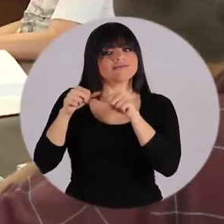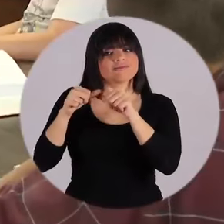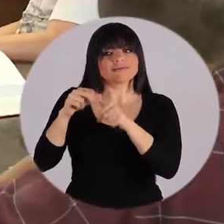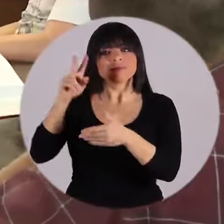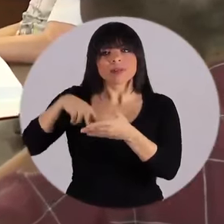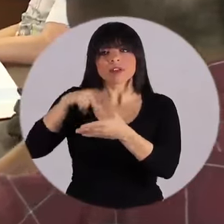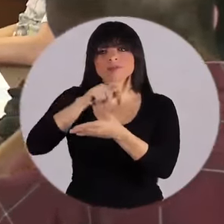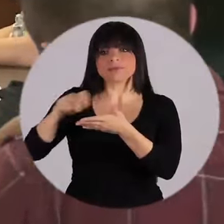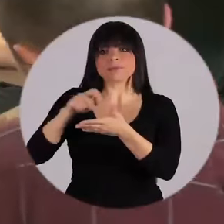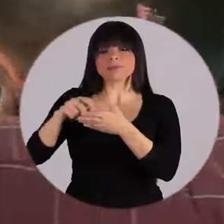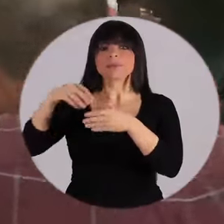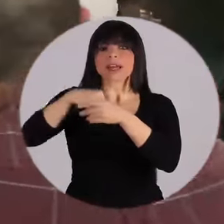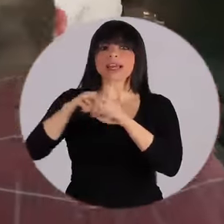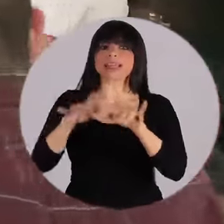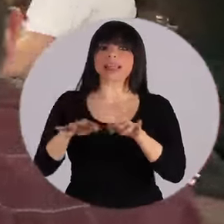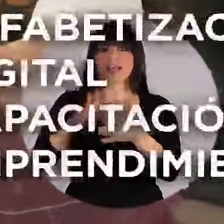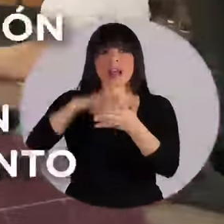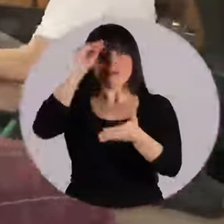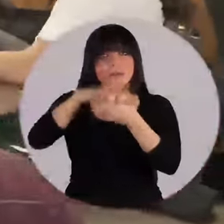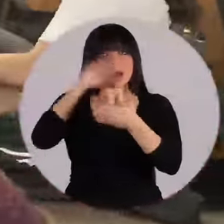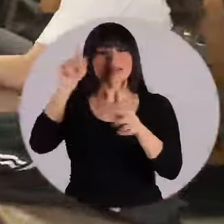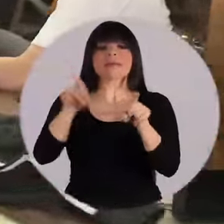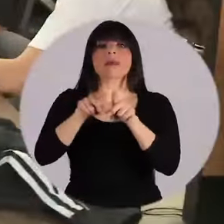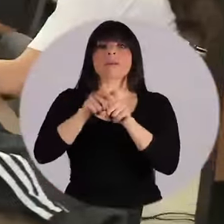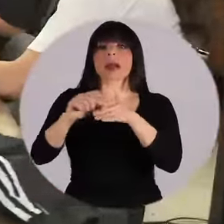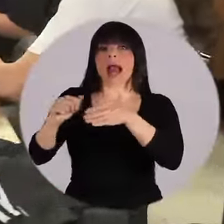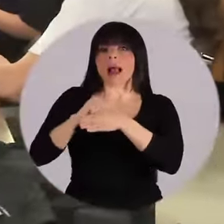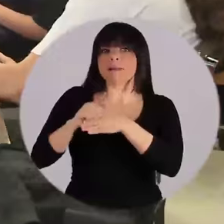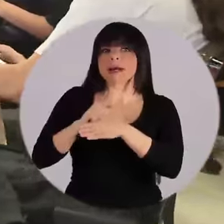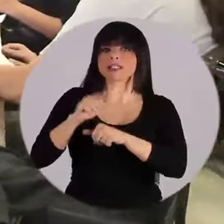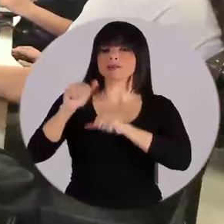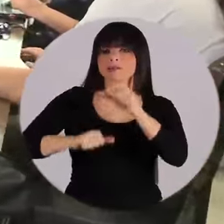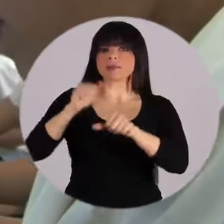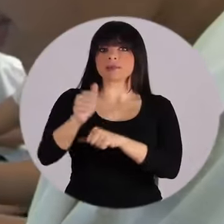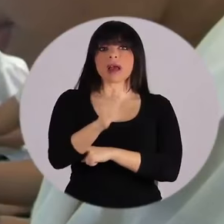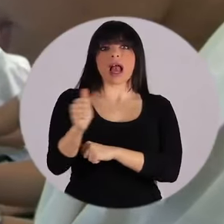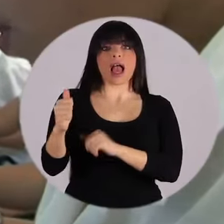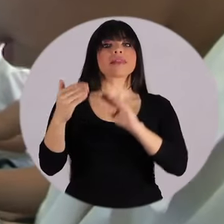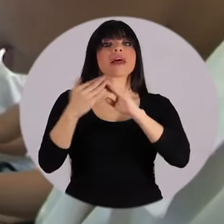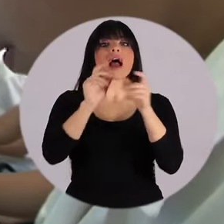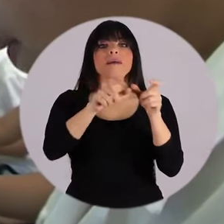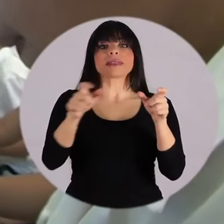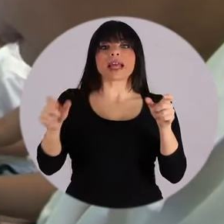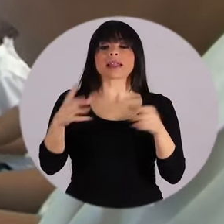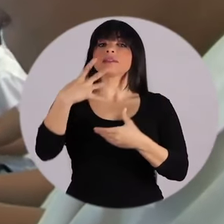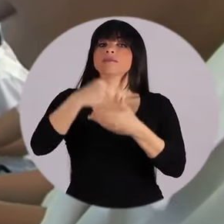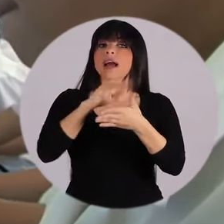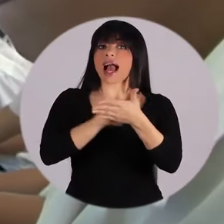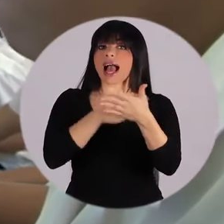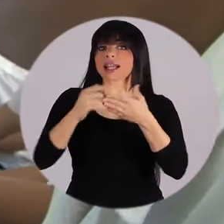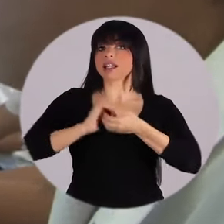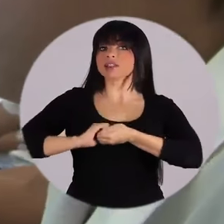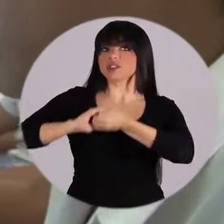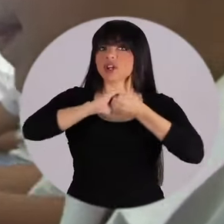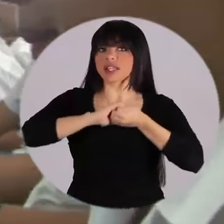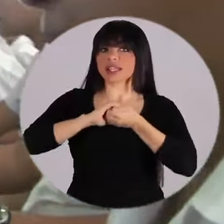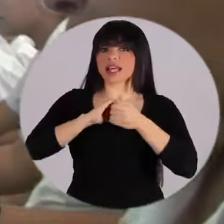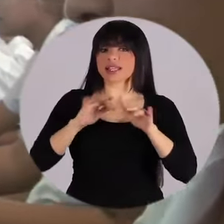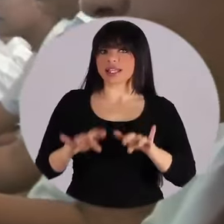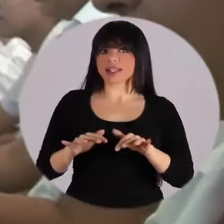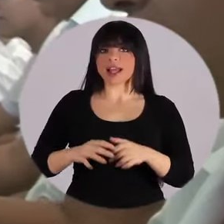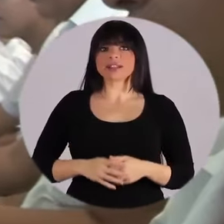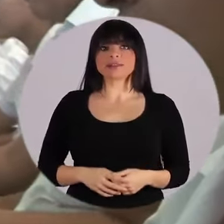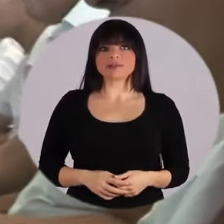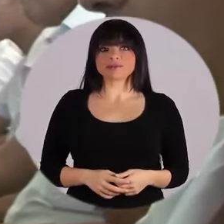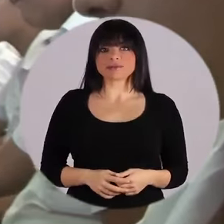servicios, velar por una constante alfabetización digital, capacitación y emprendimiento de los habitantes, es parte de la